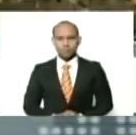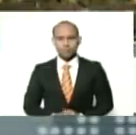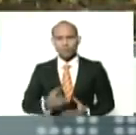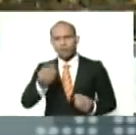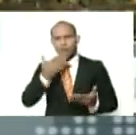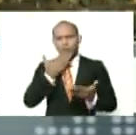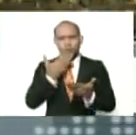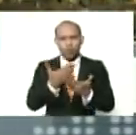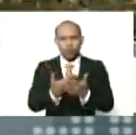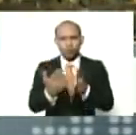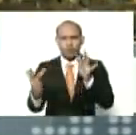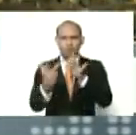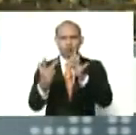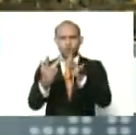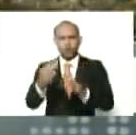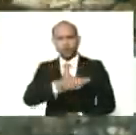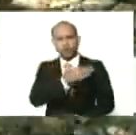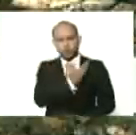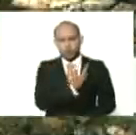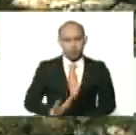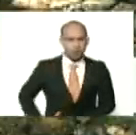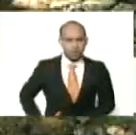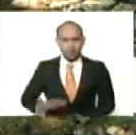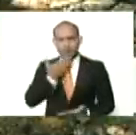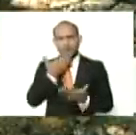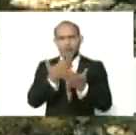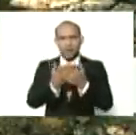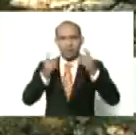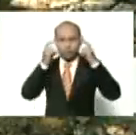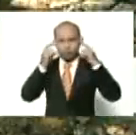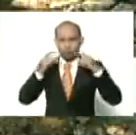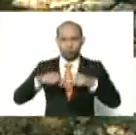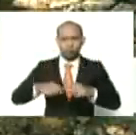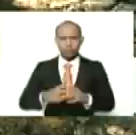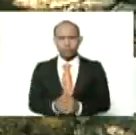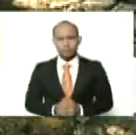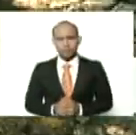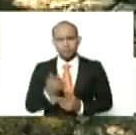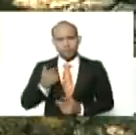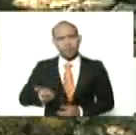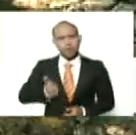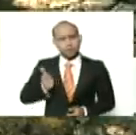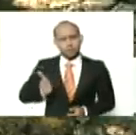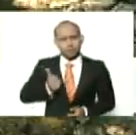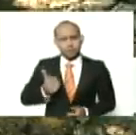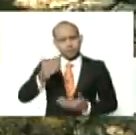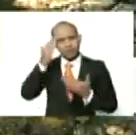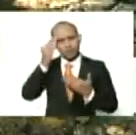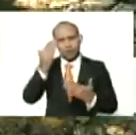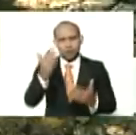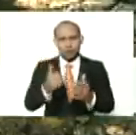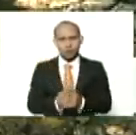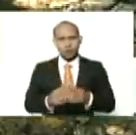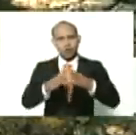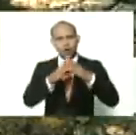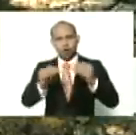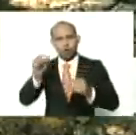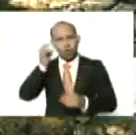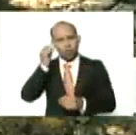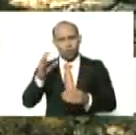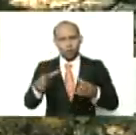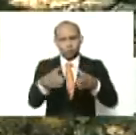Muchísimas gracias por el pase, presidente, pido permiso para retirarme la mascarilla y aprovechar para saludar a todas las mujeres